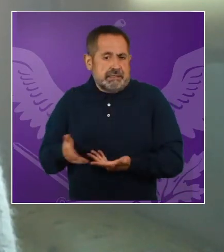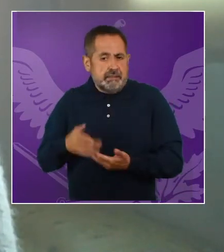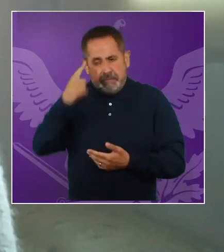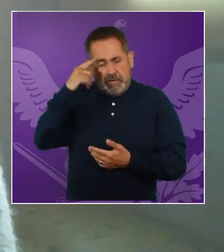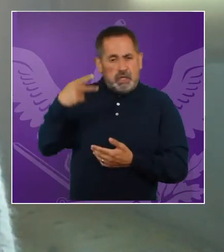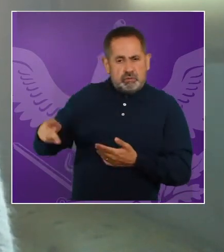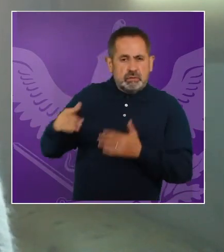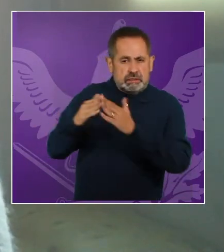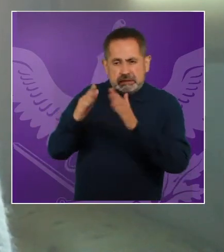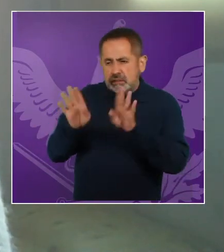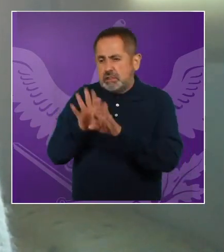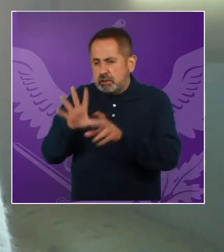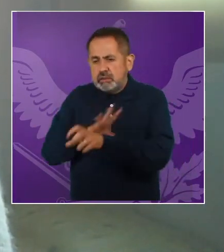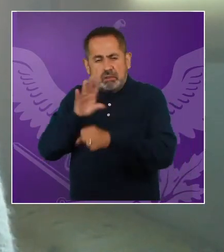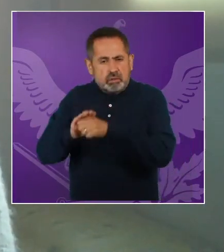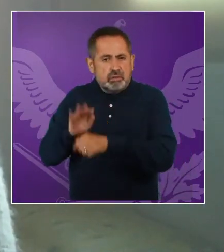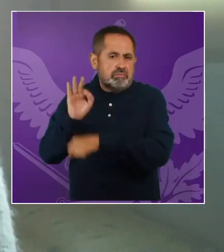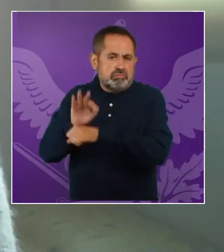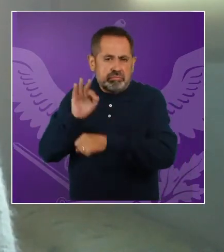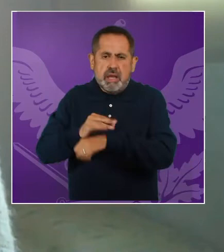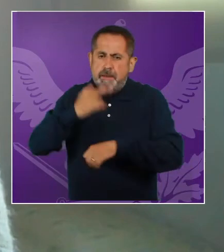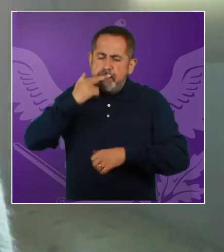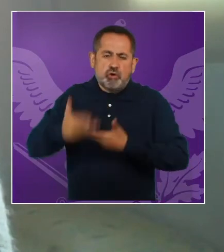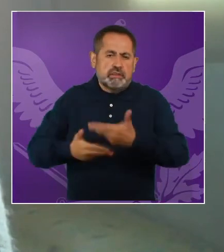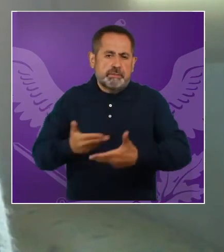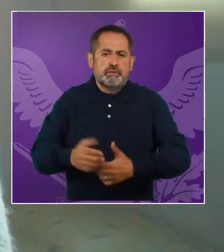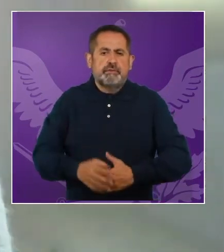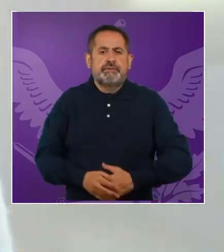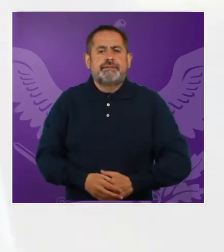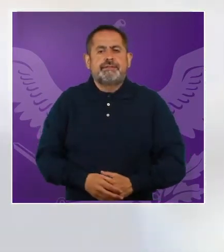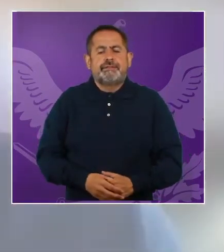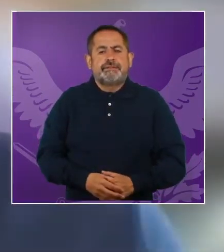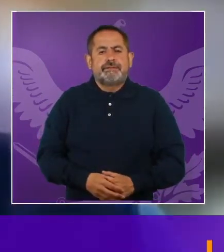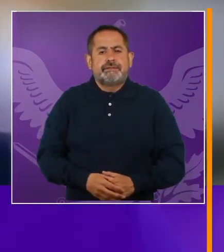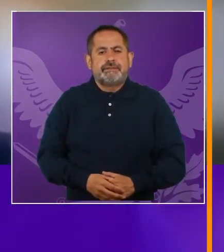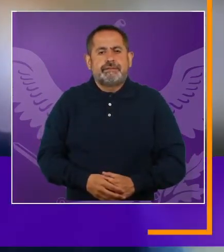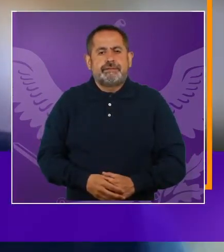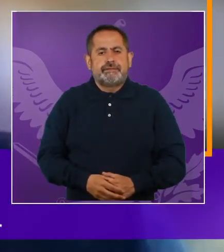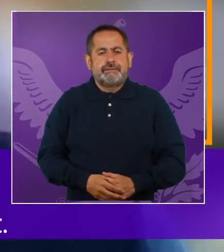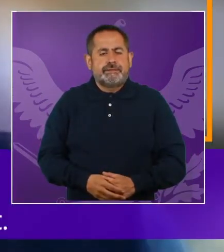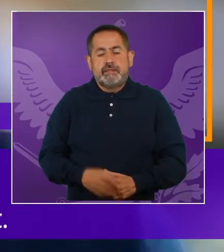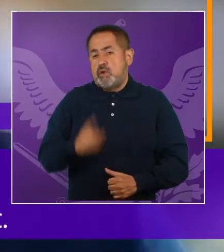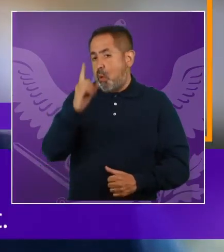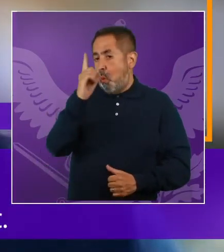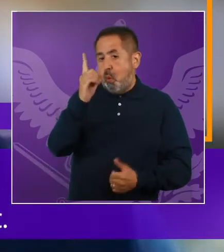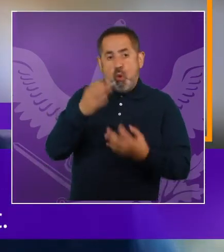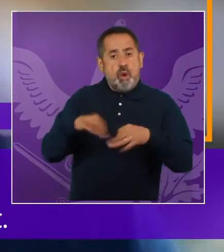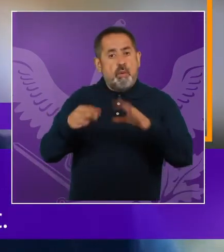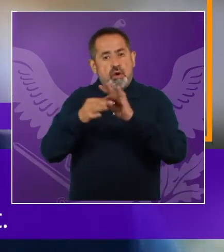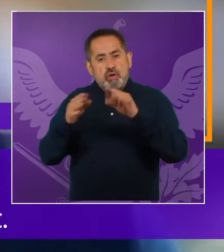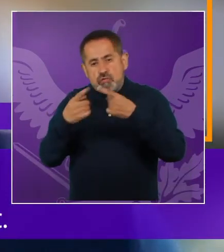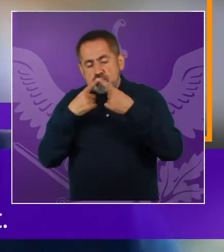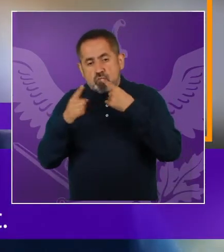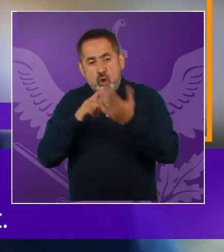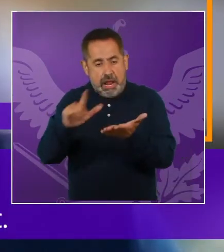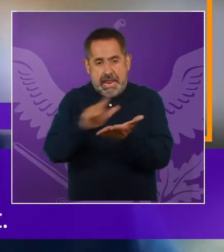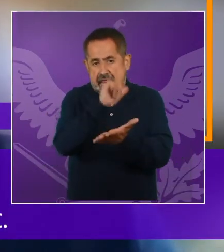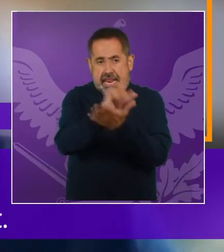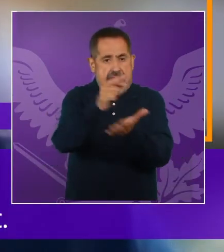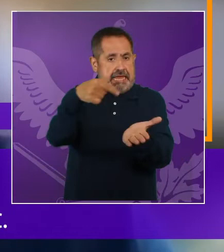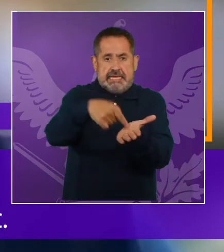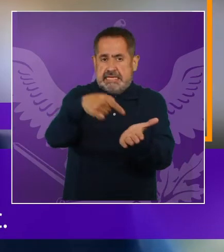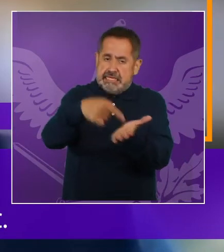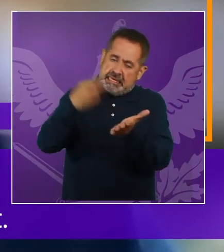empleo dentro de sus hogares para garantizar estas condiciones y tener un mejor servicio. Lo principal es la aplicación de,